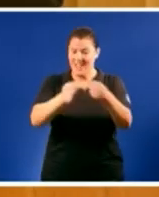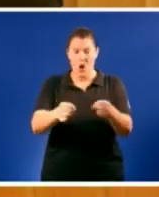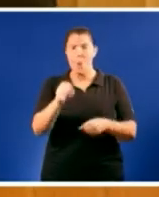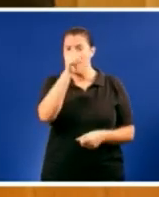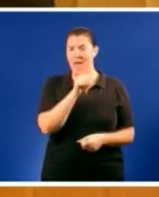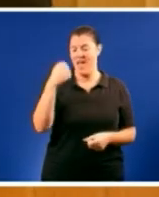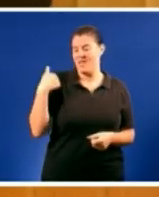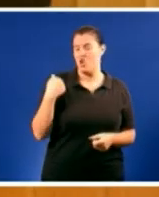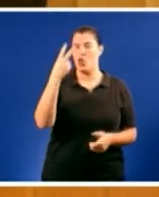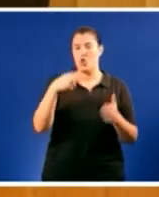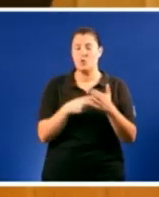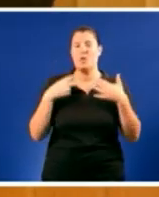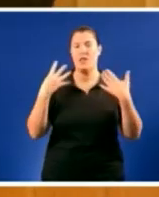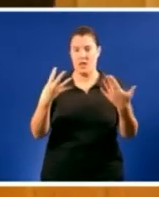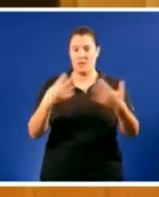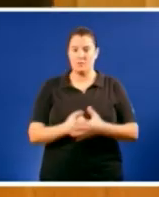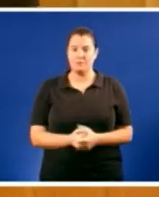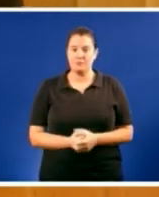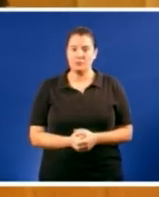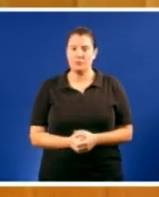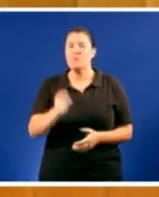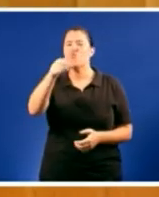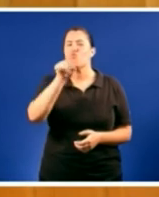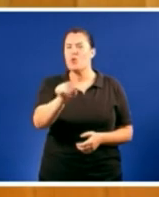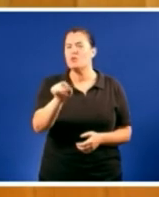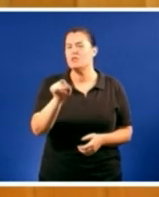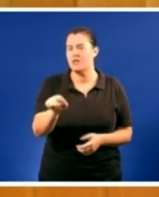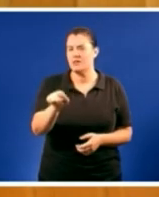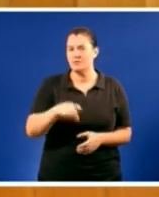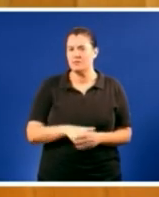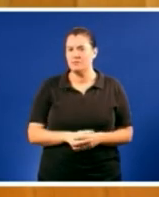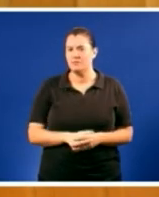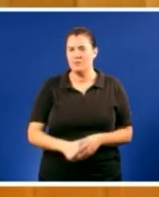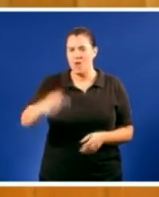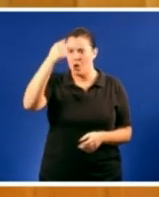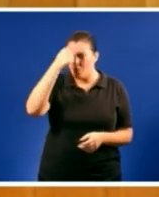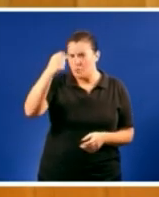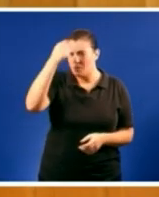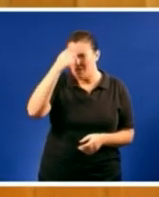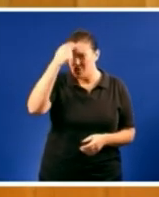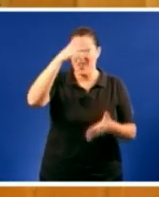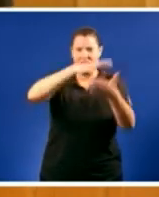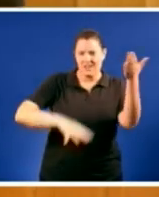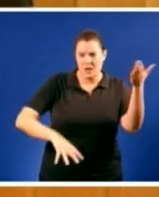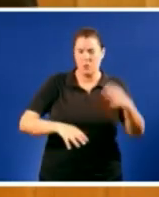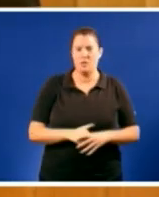rompe en el 2010 conclué Pérez Rollo E vostede tan obsesionado con Catalunya